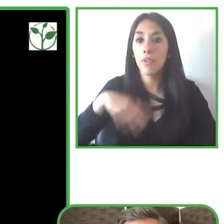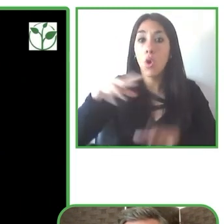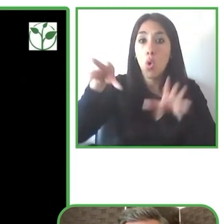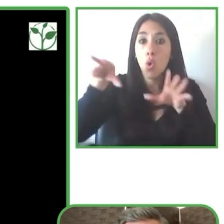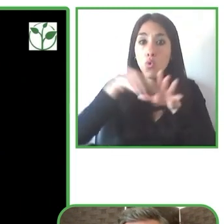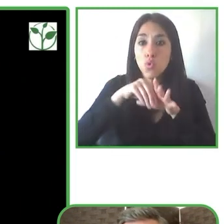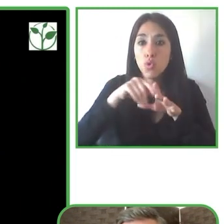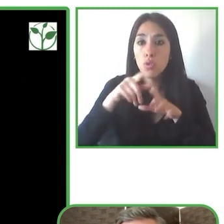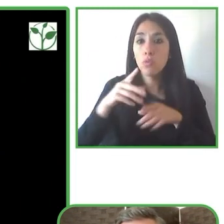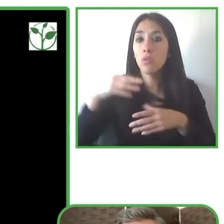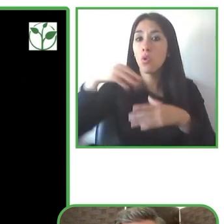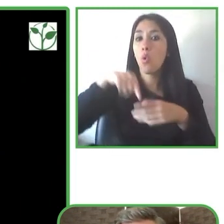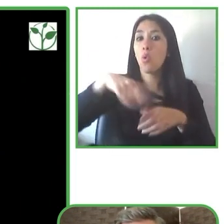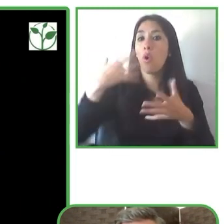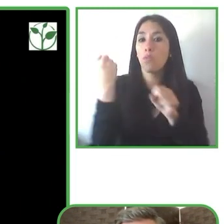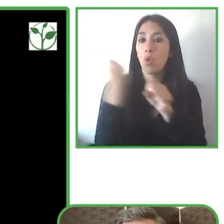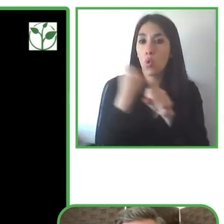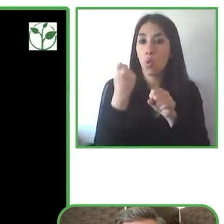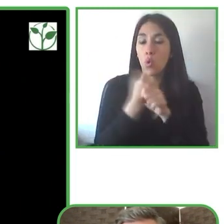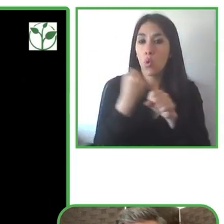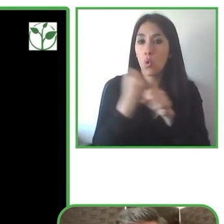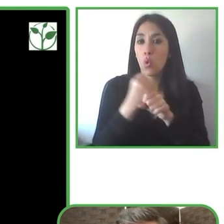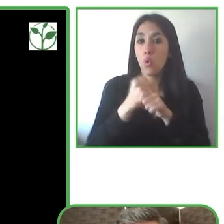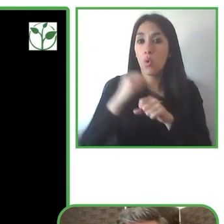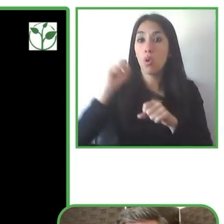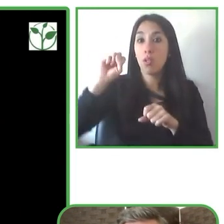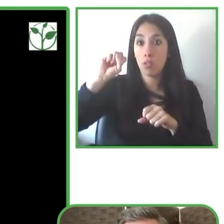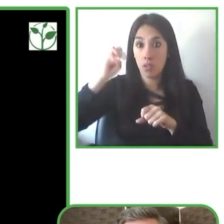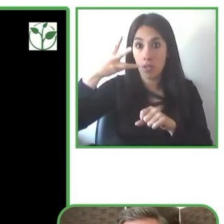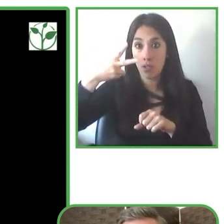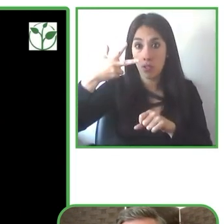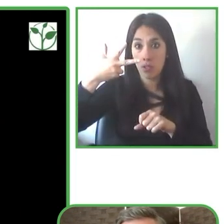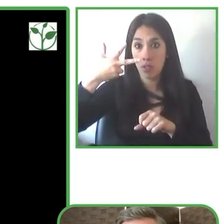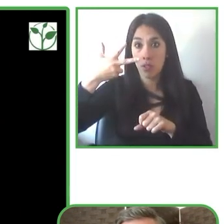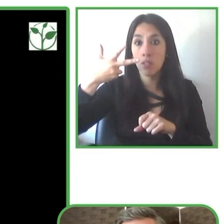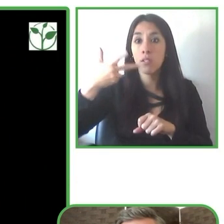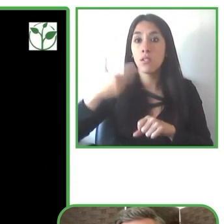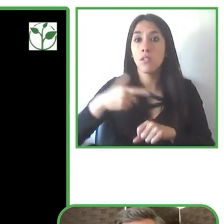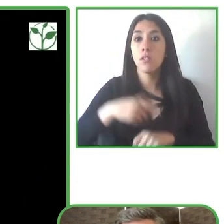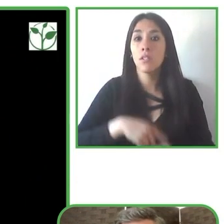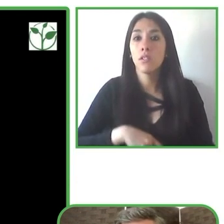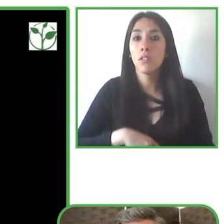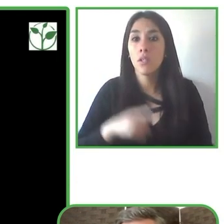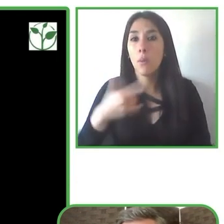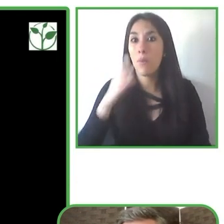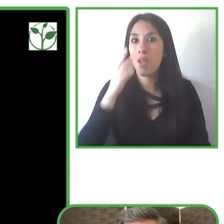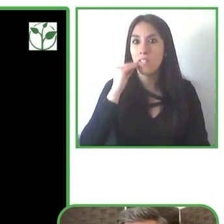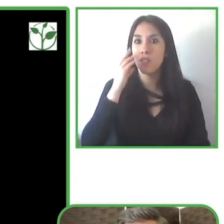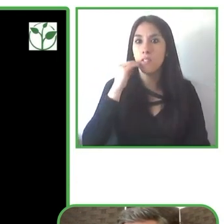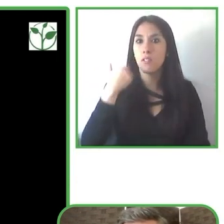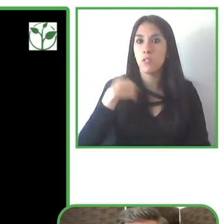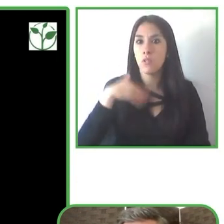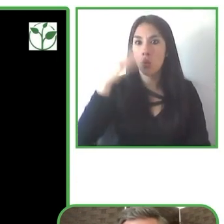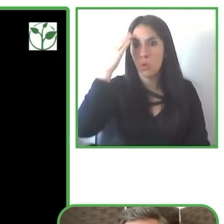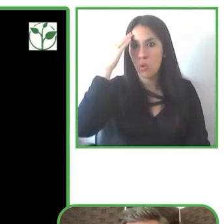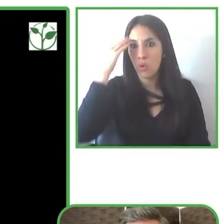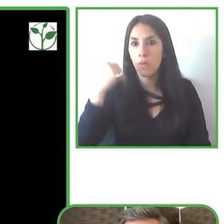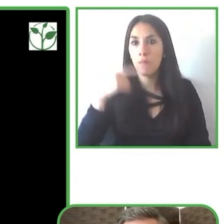experiencias de los clientes se consideran si son asequibles si son inclusivas también tenemos